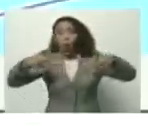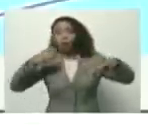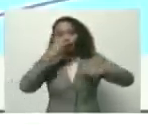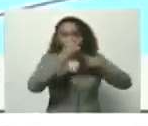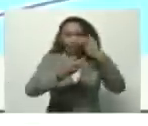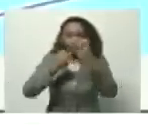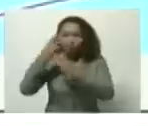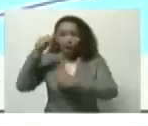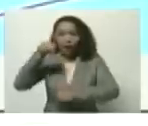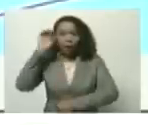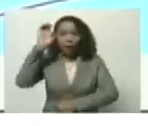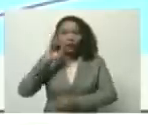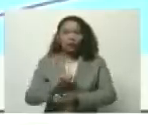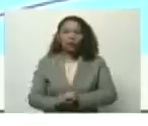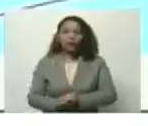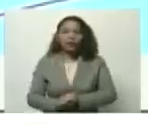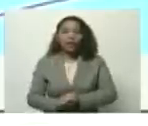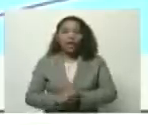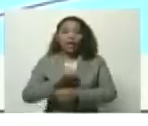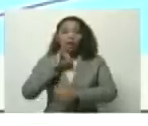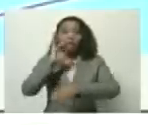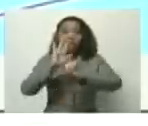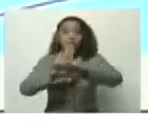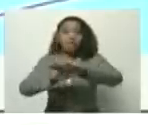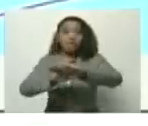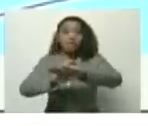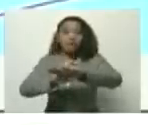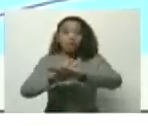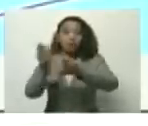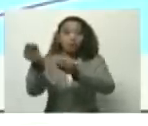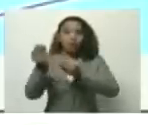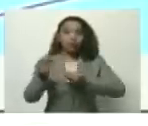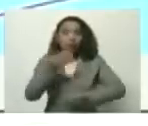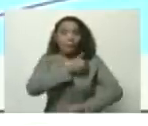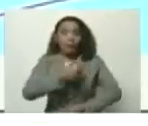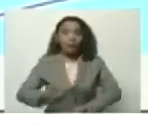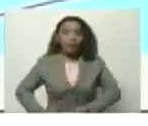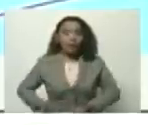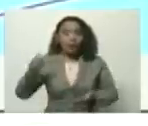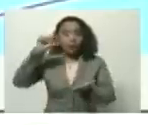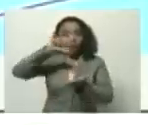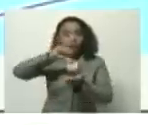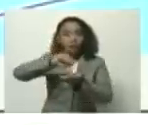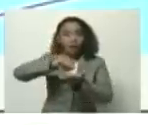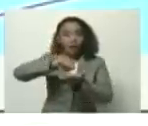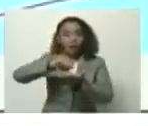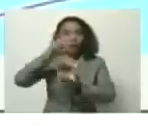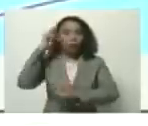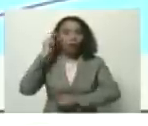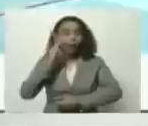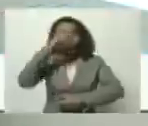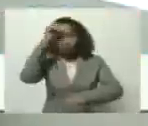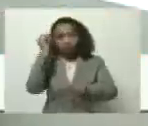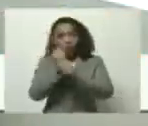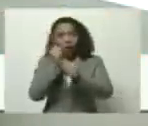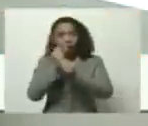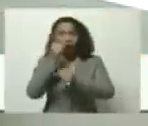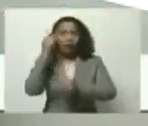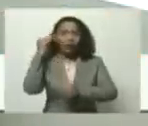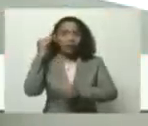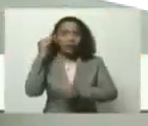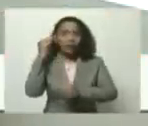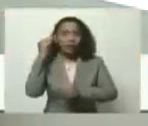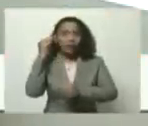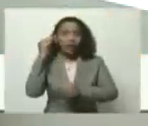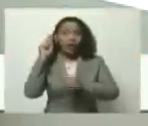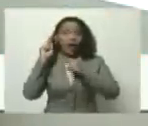en nuestro país y este anuncio que nos ha dado el presidente de la Central Bolivariana de los trabajadores sin duda también será